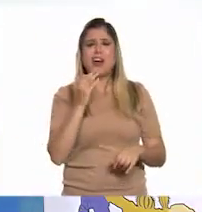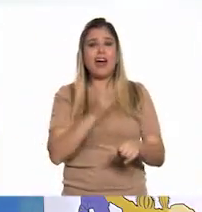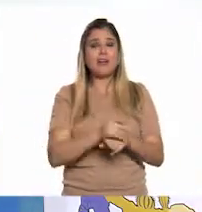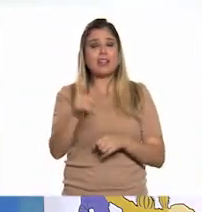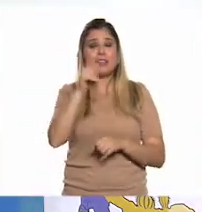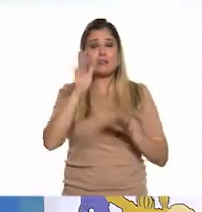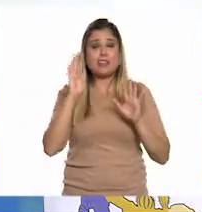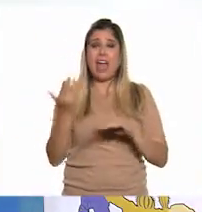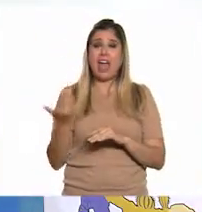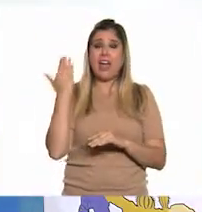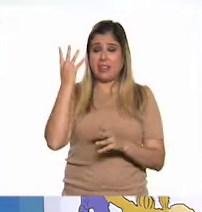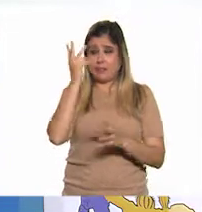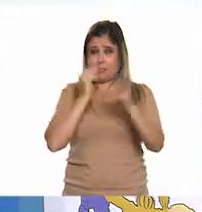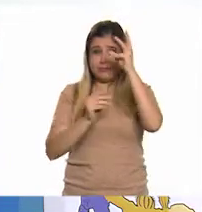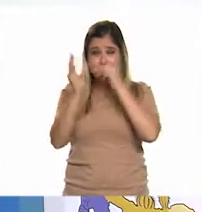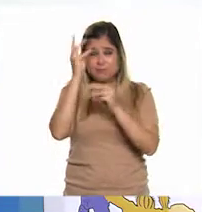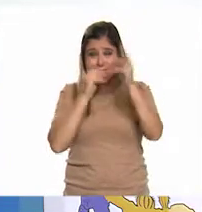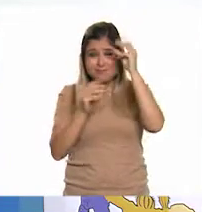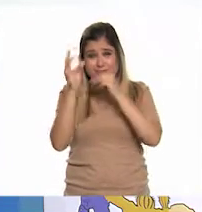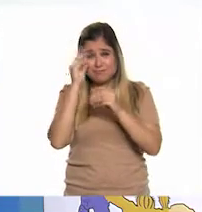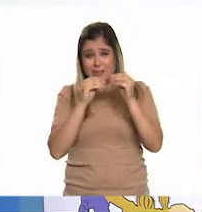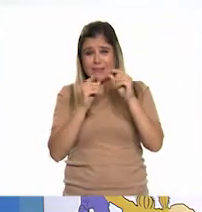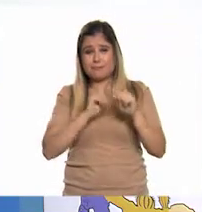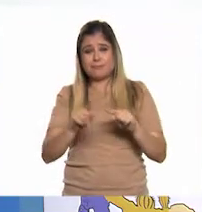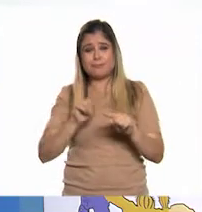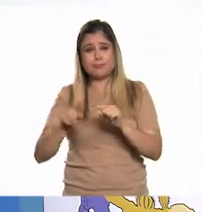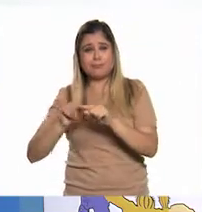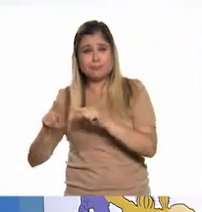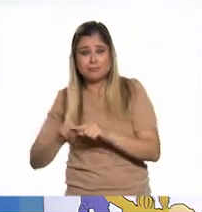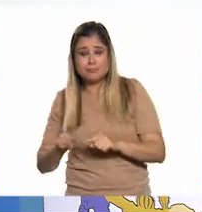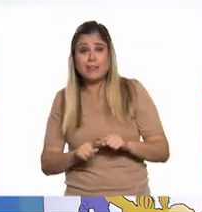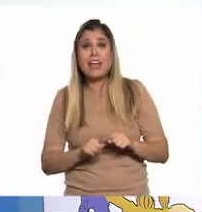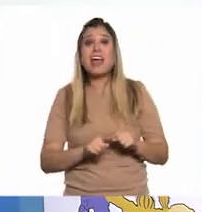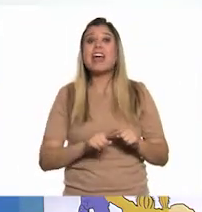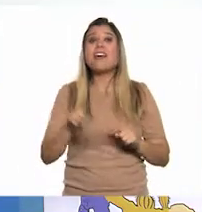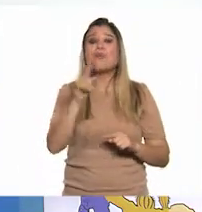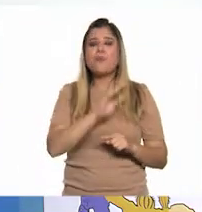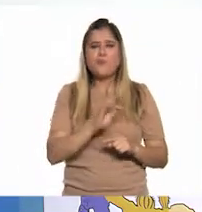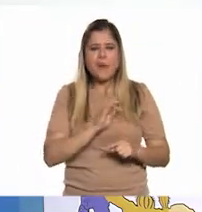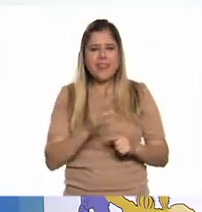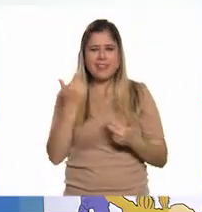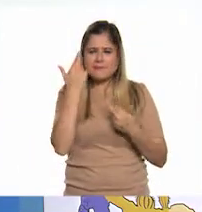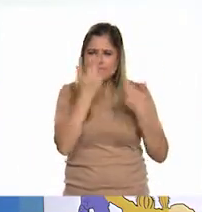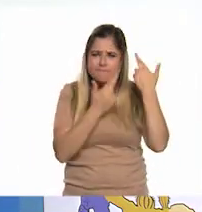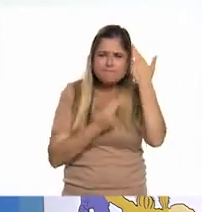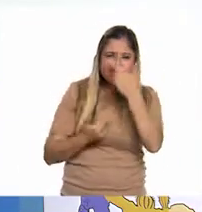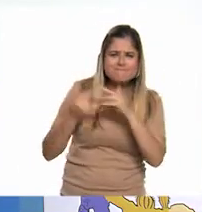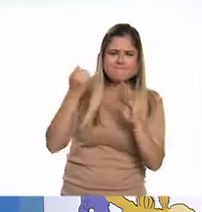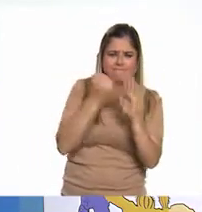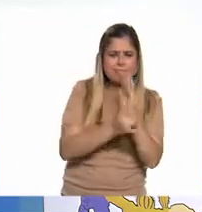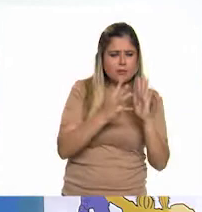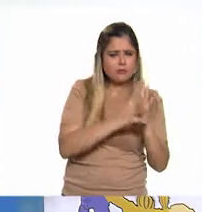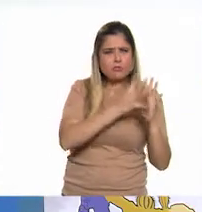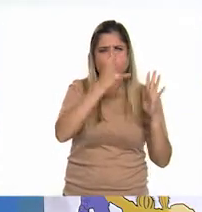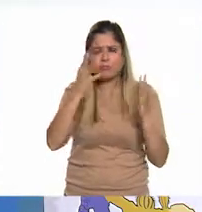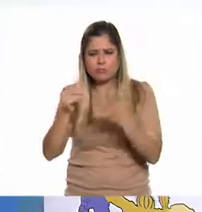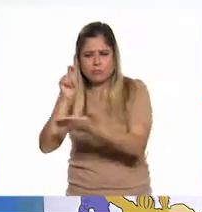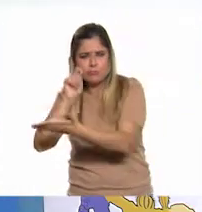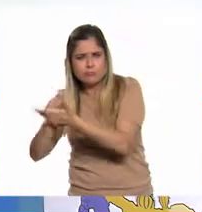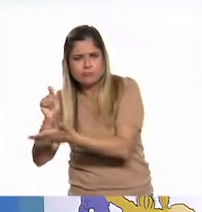aprendido en esta práctica social y vamos a combinarlo, vamos a ponerlo en práctica y